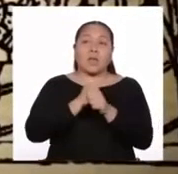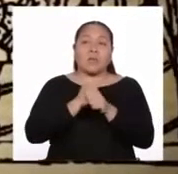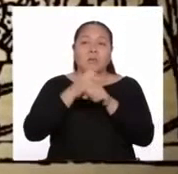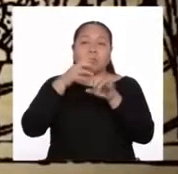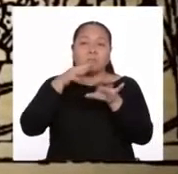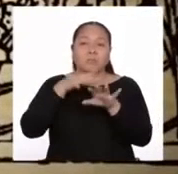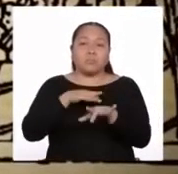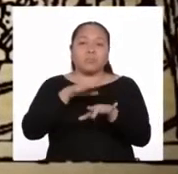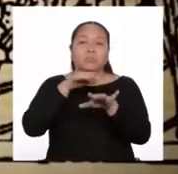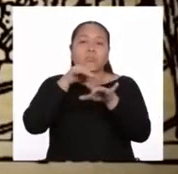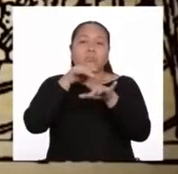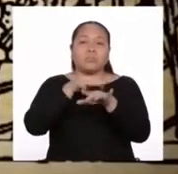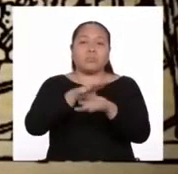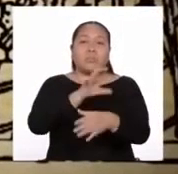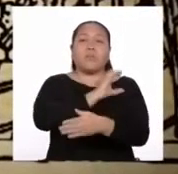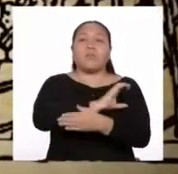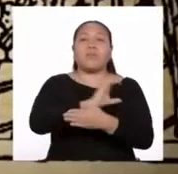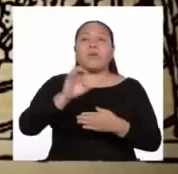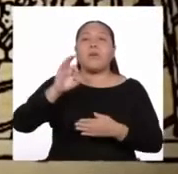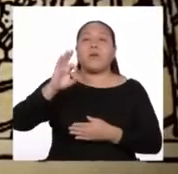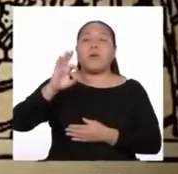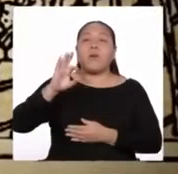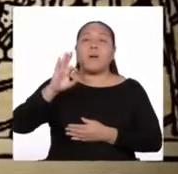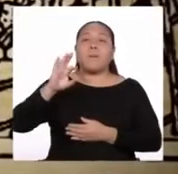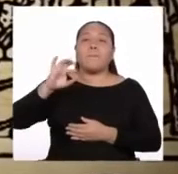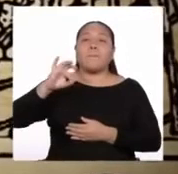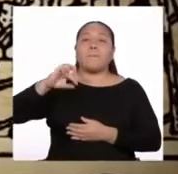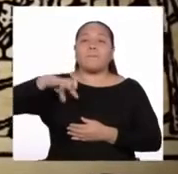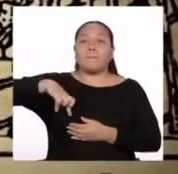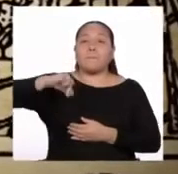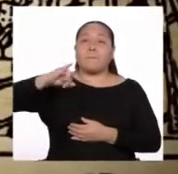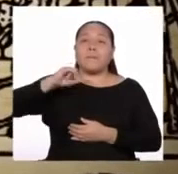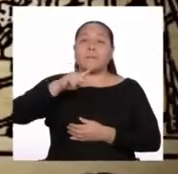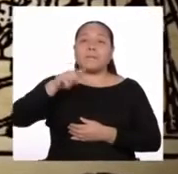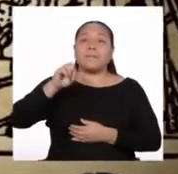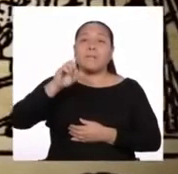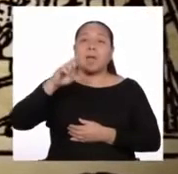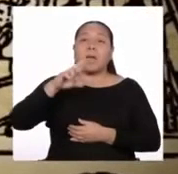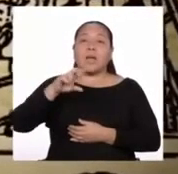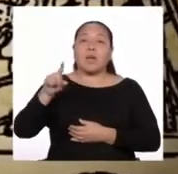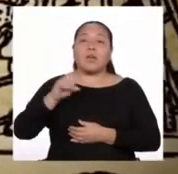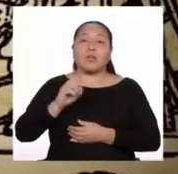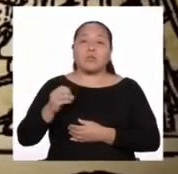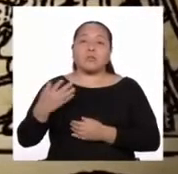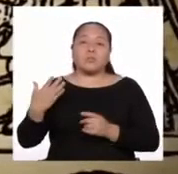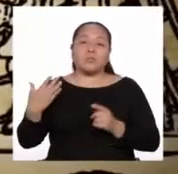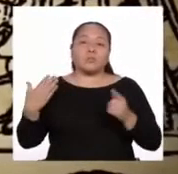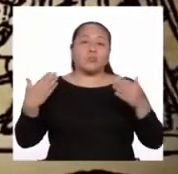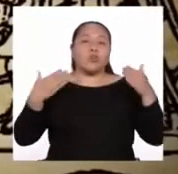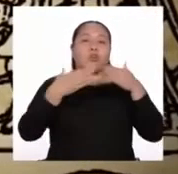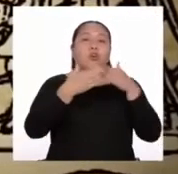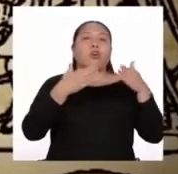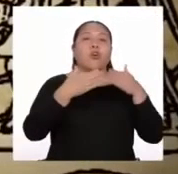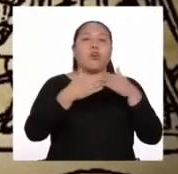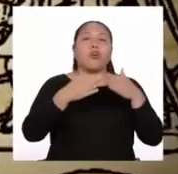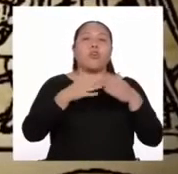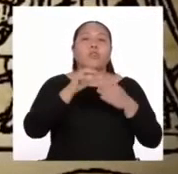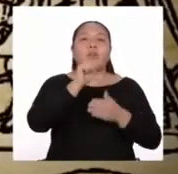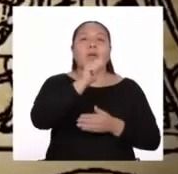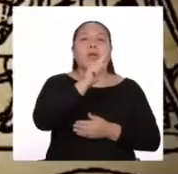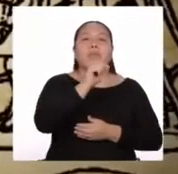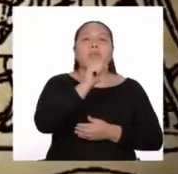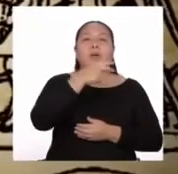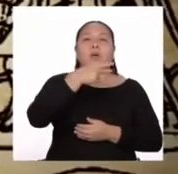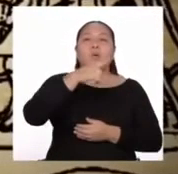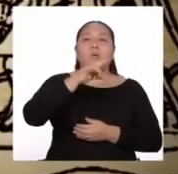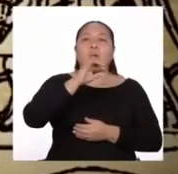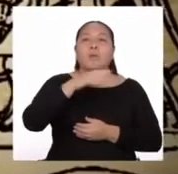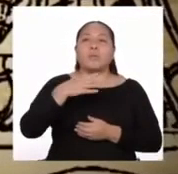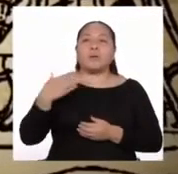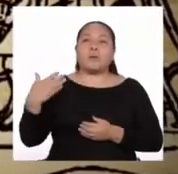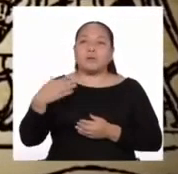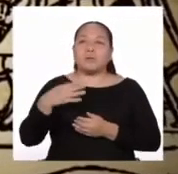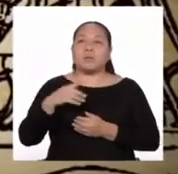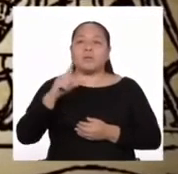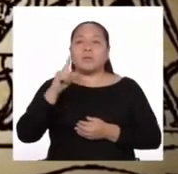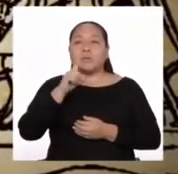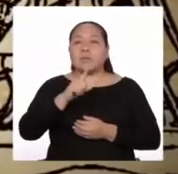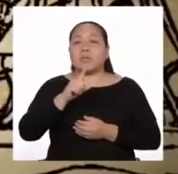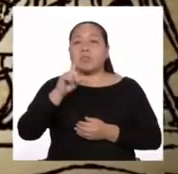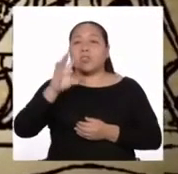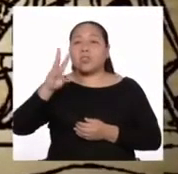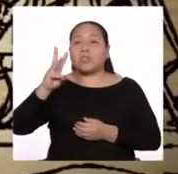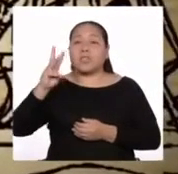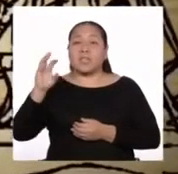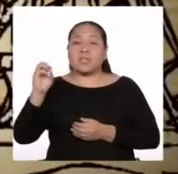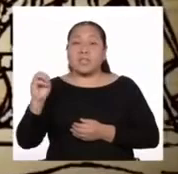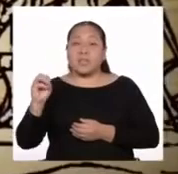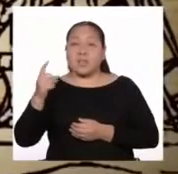Cajamarca don Francisco Pizarro y don Diego de Almagro, contra Atahualpa Inga, con 160 hombres contra 100.000 indios.